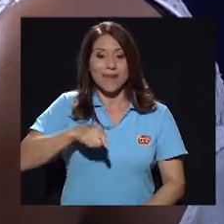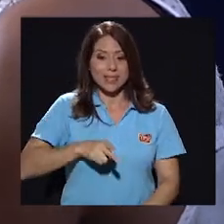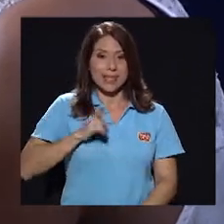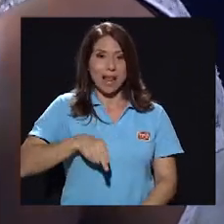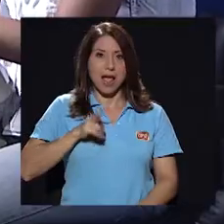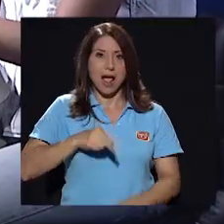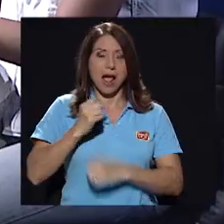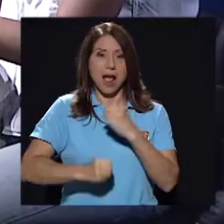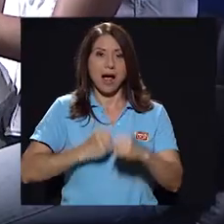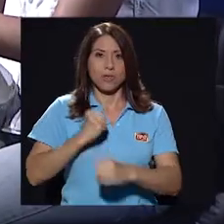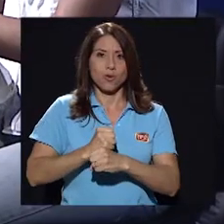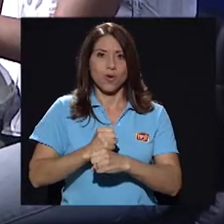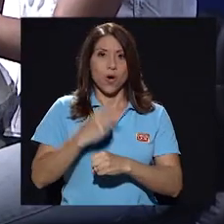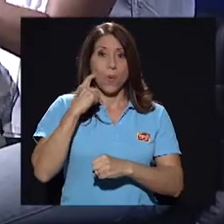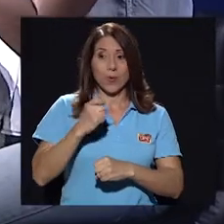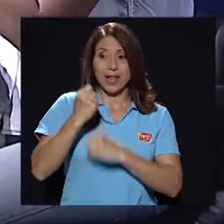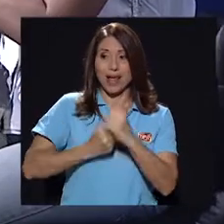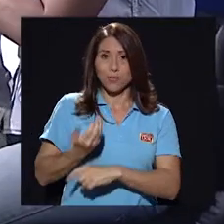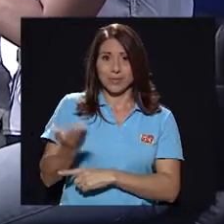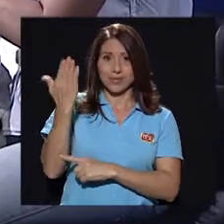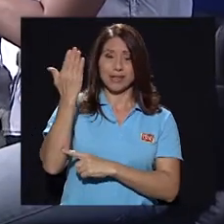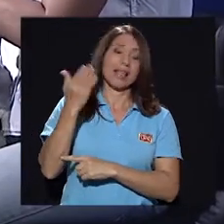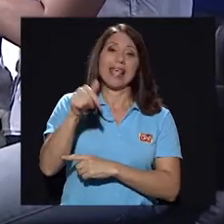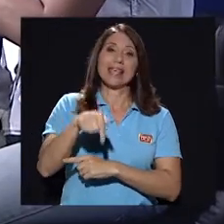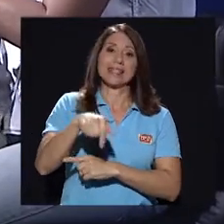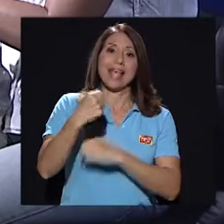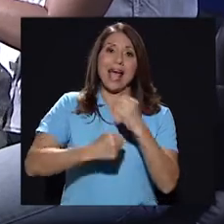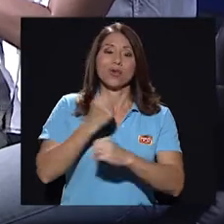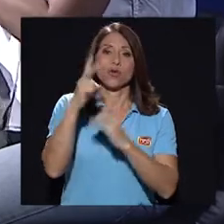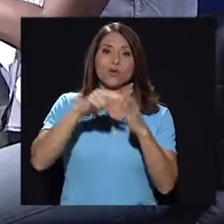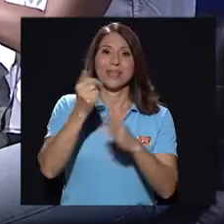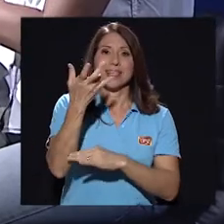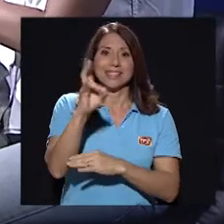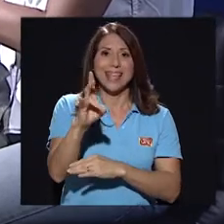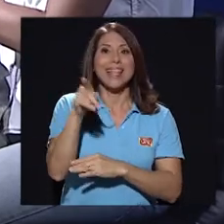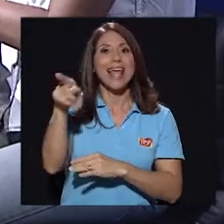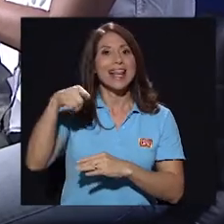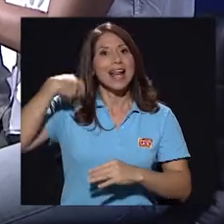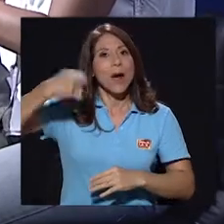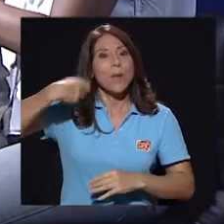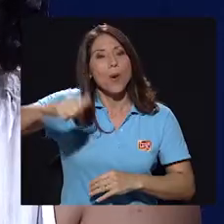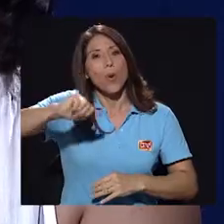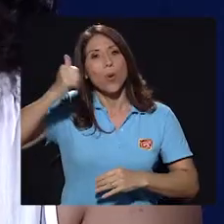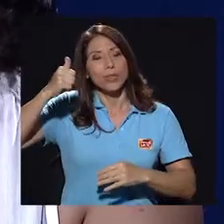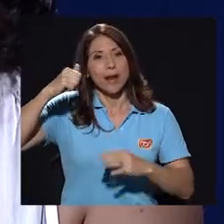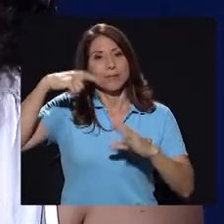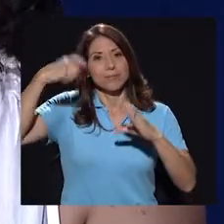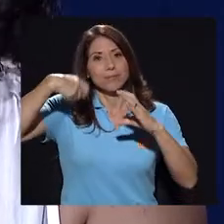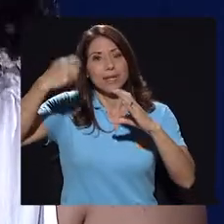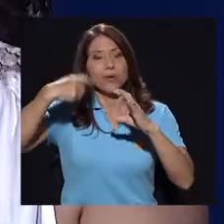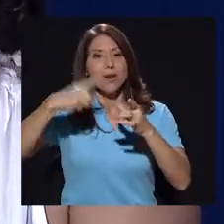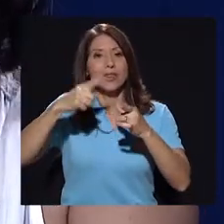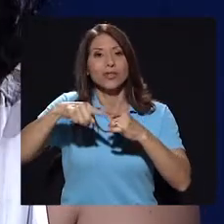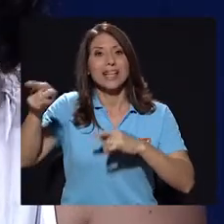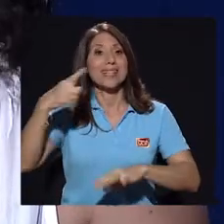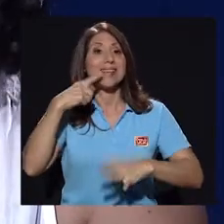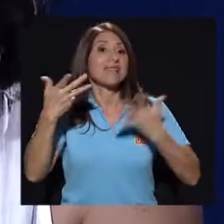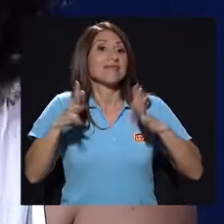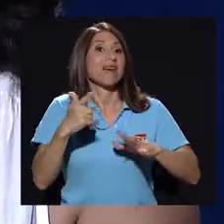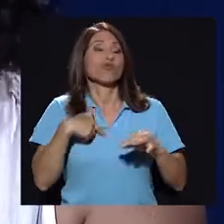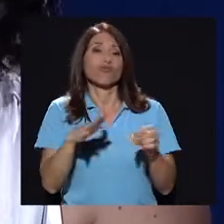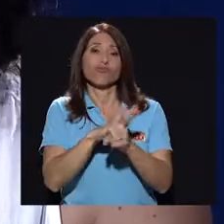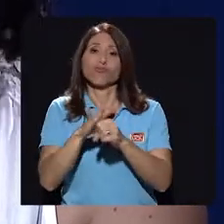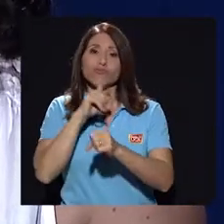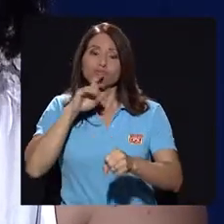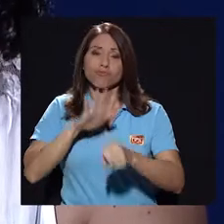ser este año porque él este año, o sea, el 2017, grababa otra película. Entonces, y él decía, yo el 2017